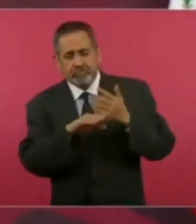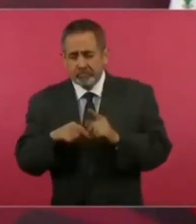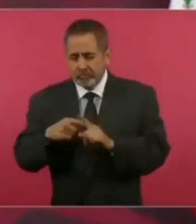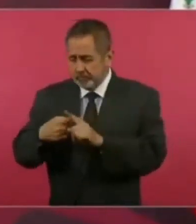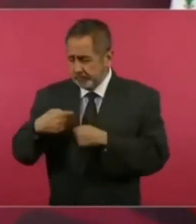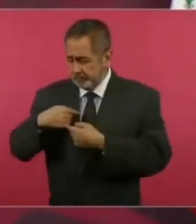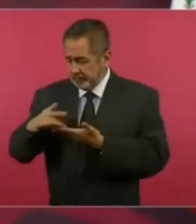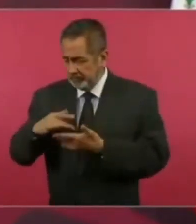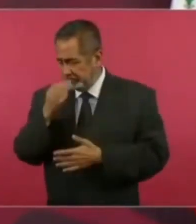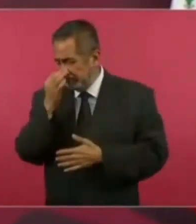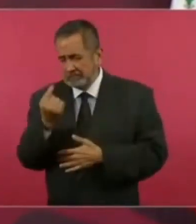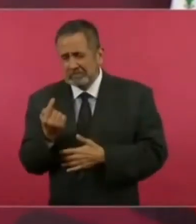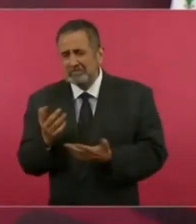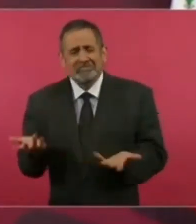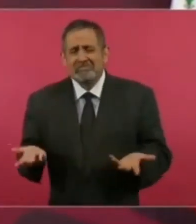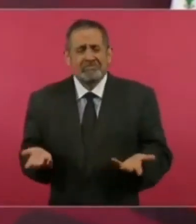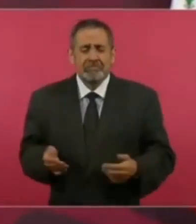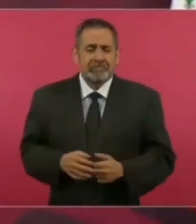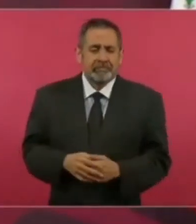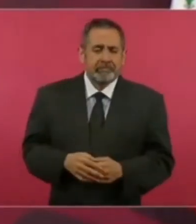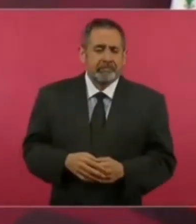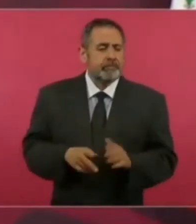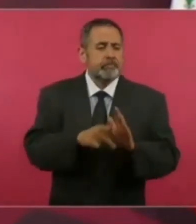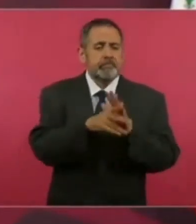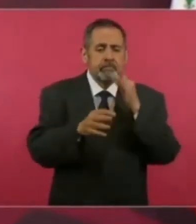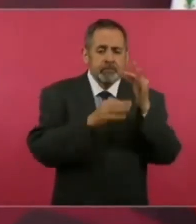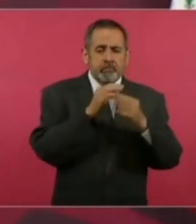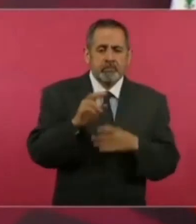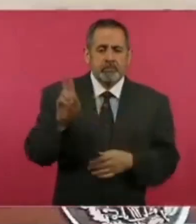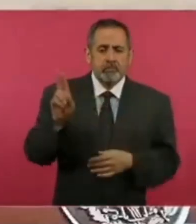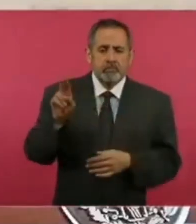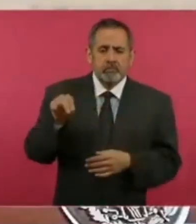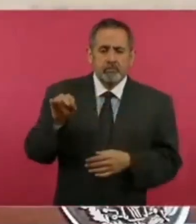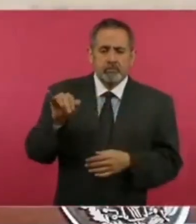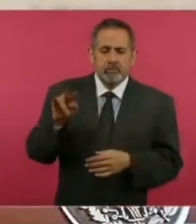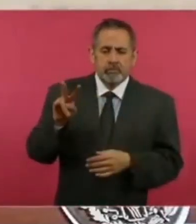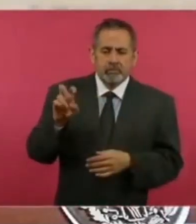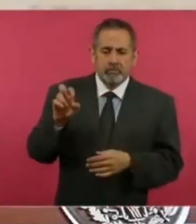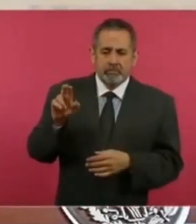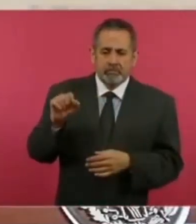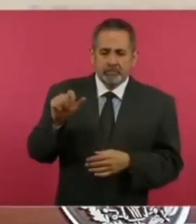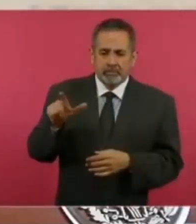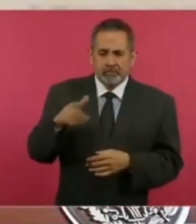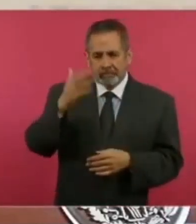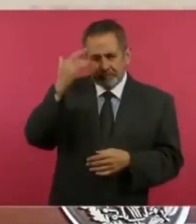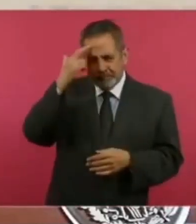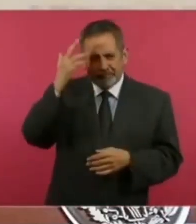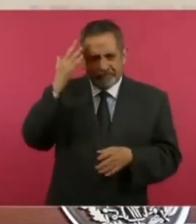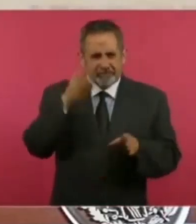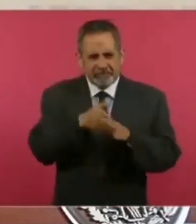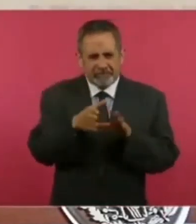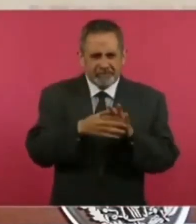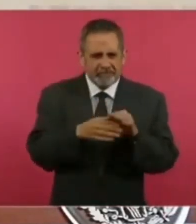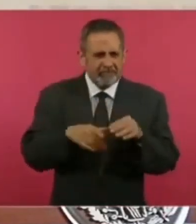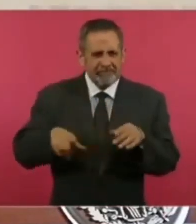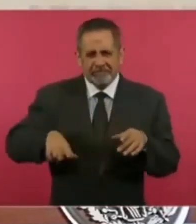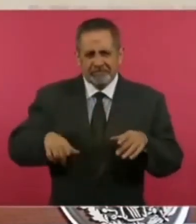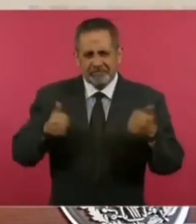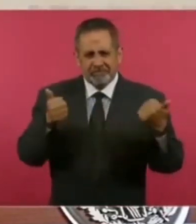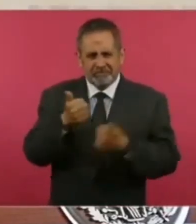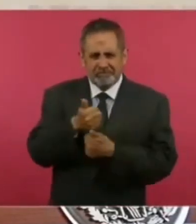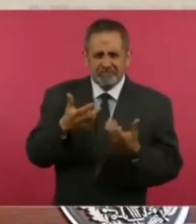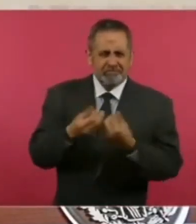El Universal, platicaba yo de que antes, su linea editorial gobiernista, ¿no?